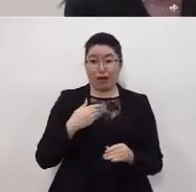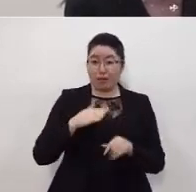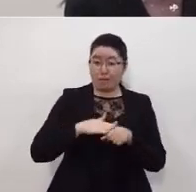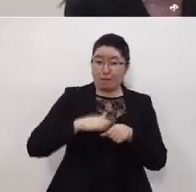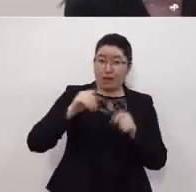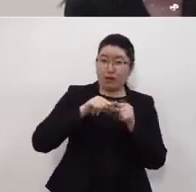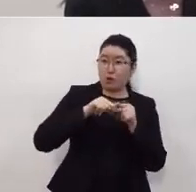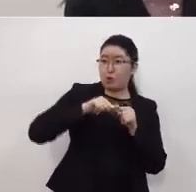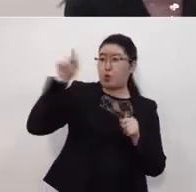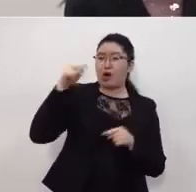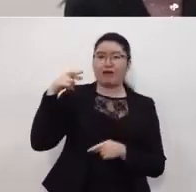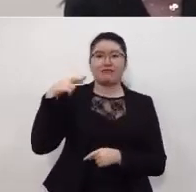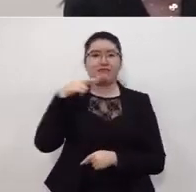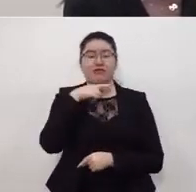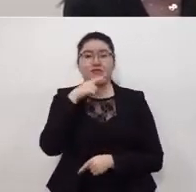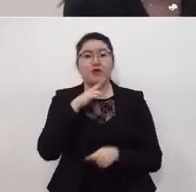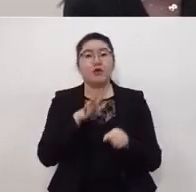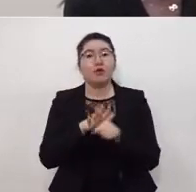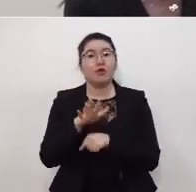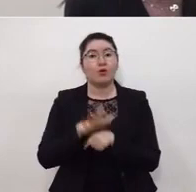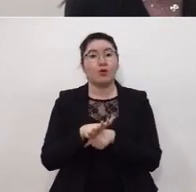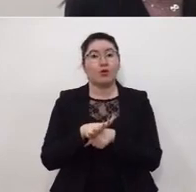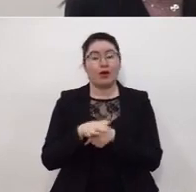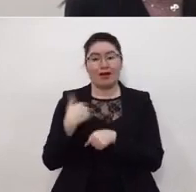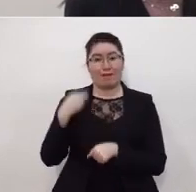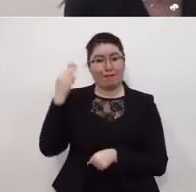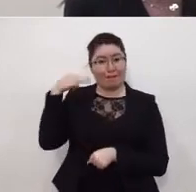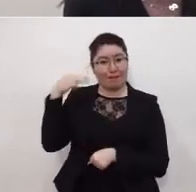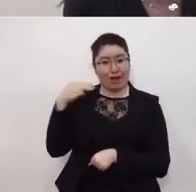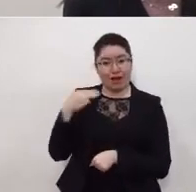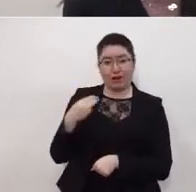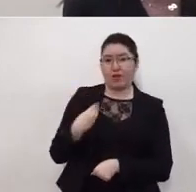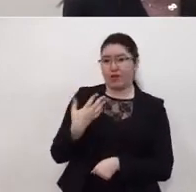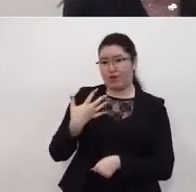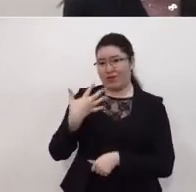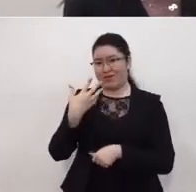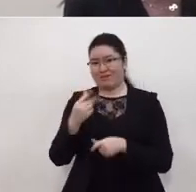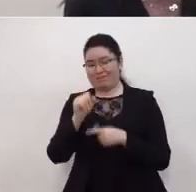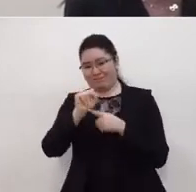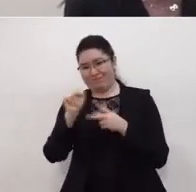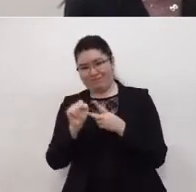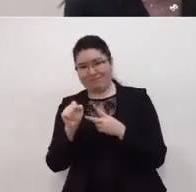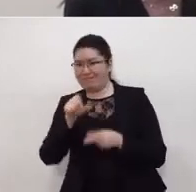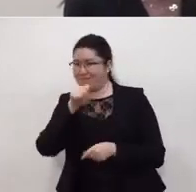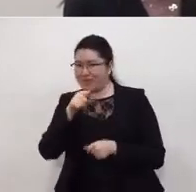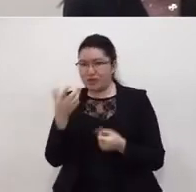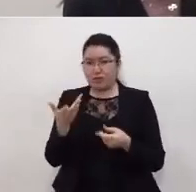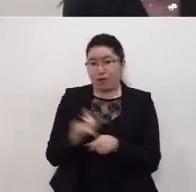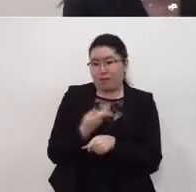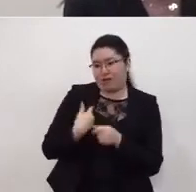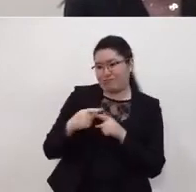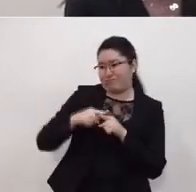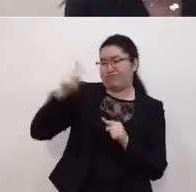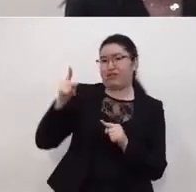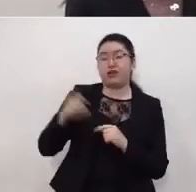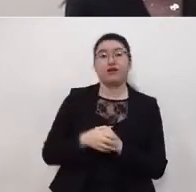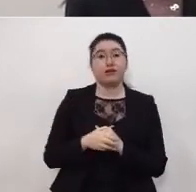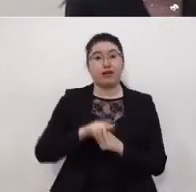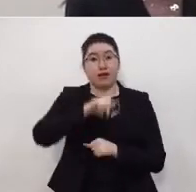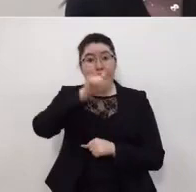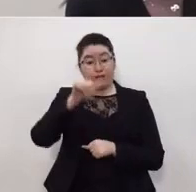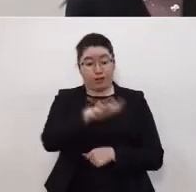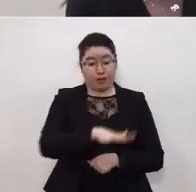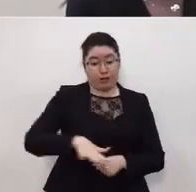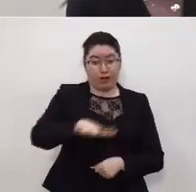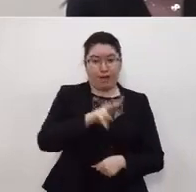su punto de crecimiento rápido en la segunda quincena del mes de marzo, se prolongó para la zona metropolitana del